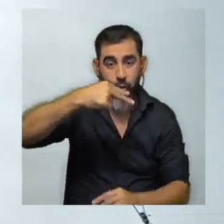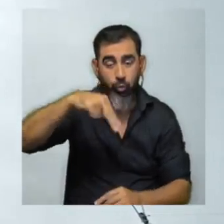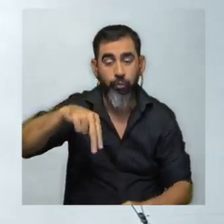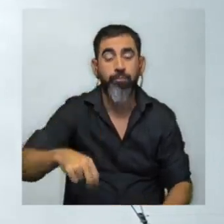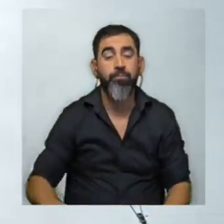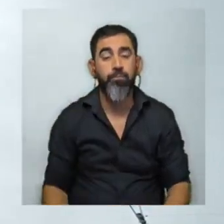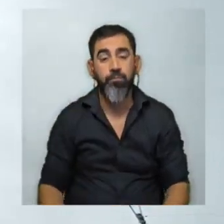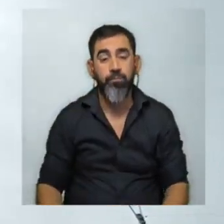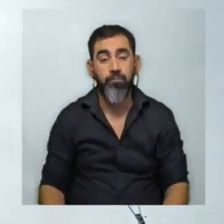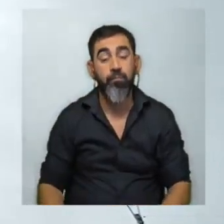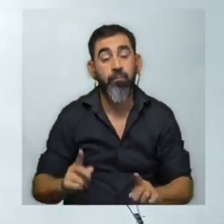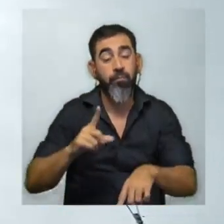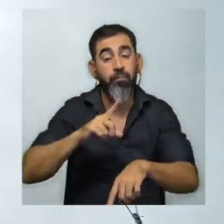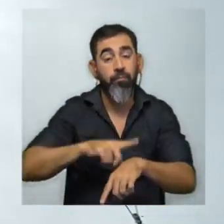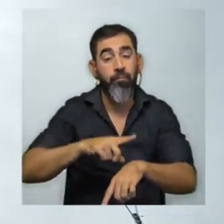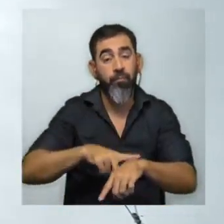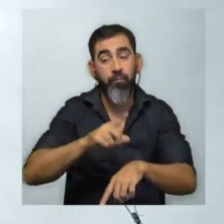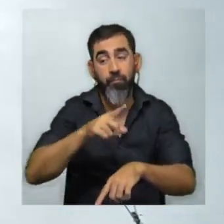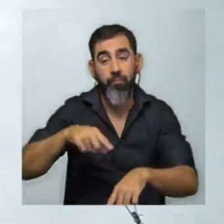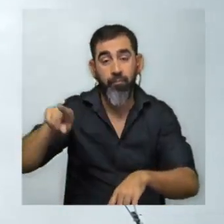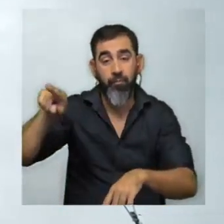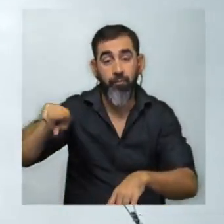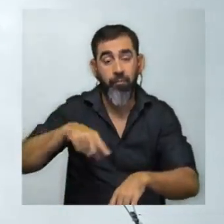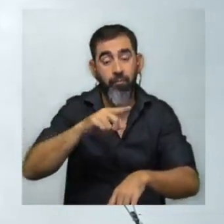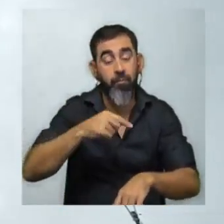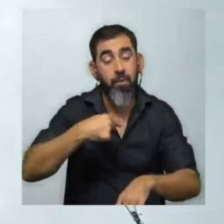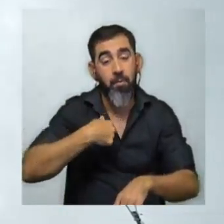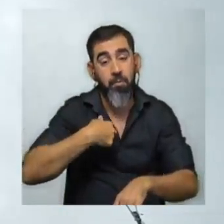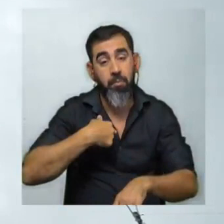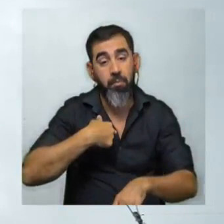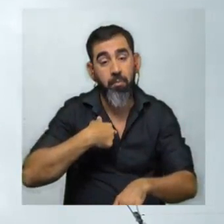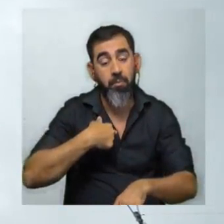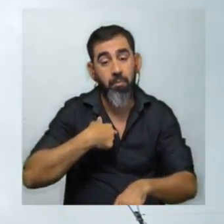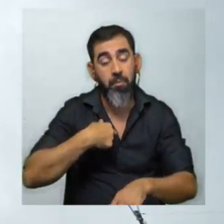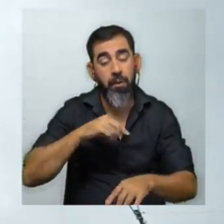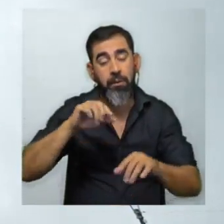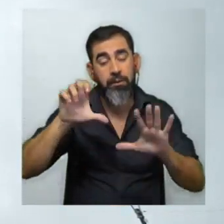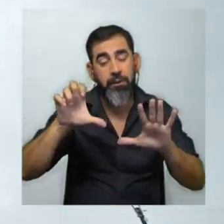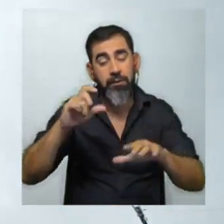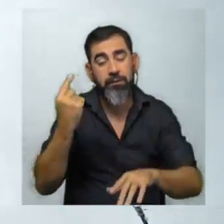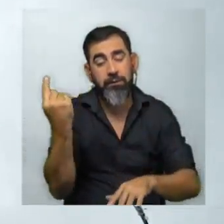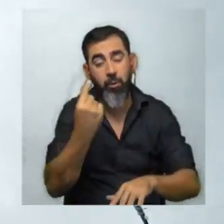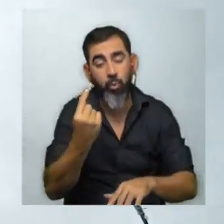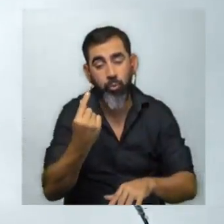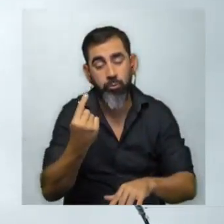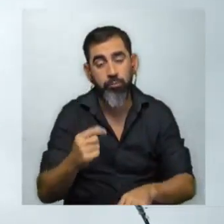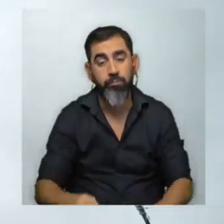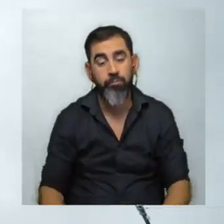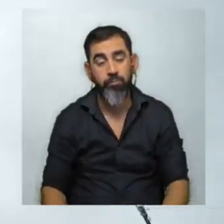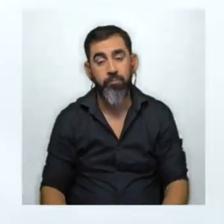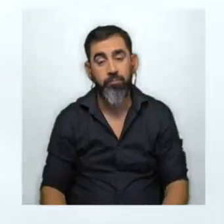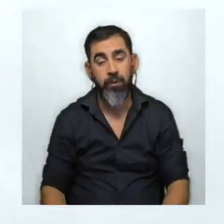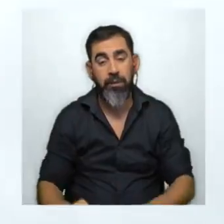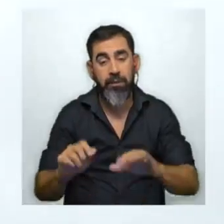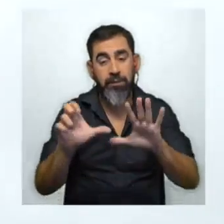y estimar el tiempo que demora en una ida y vuelta y a mí la cuenta ahí media gruesa sí me dio alrededor de seis segundos o sea que seis segundos